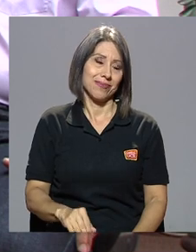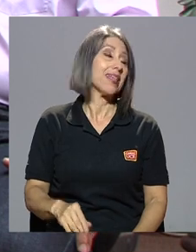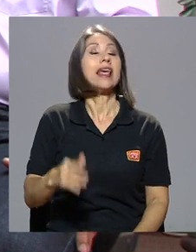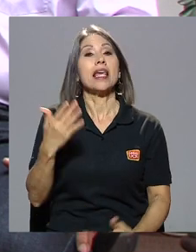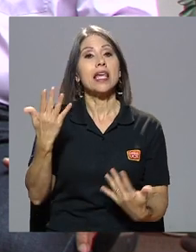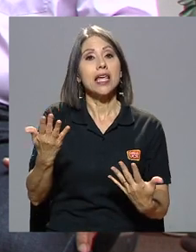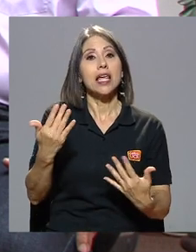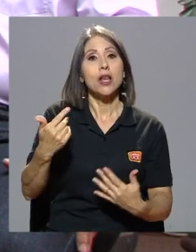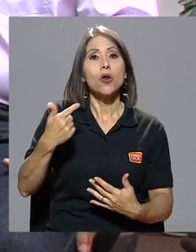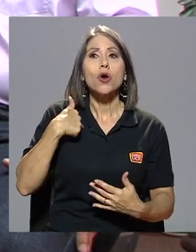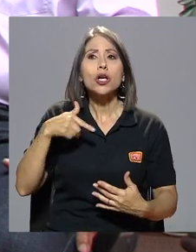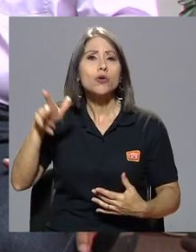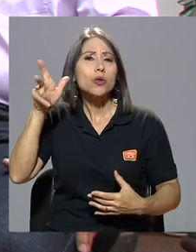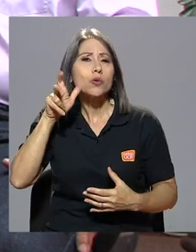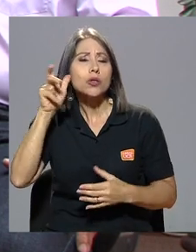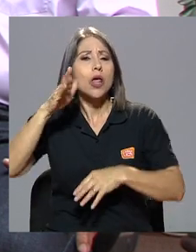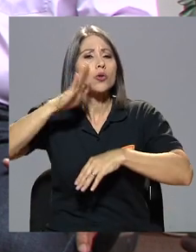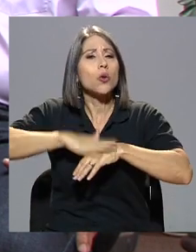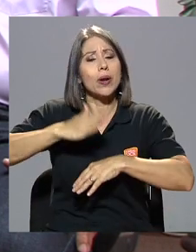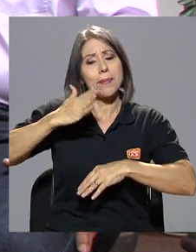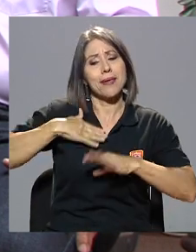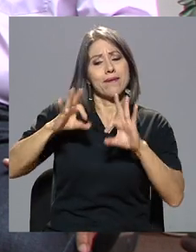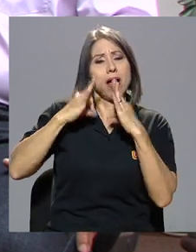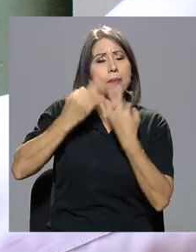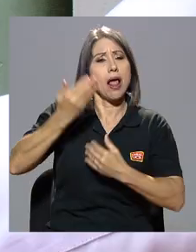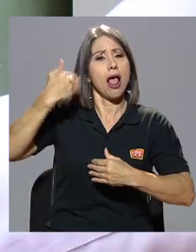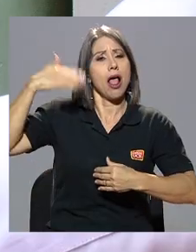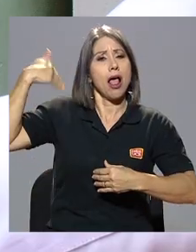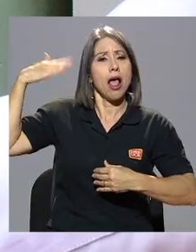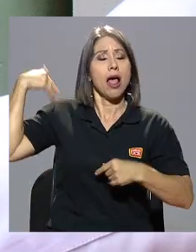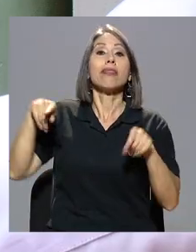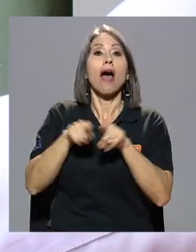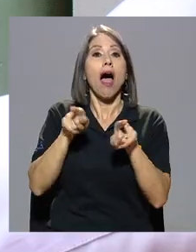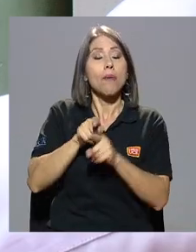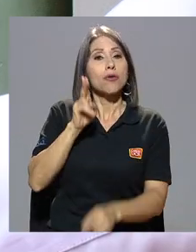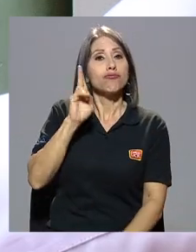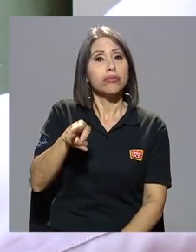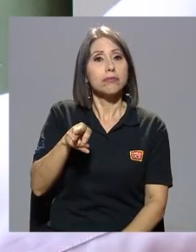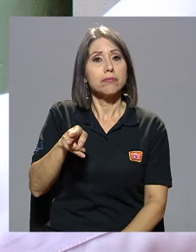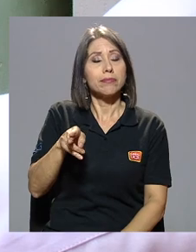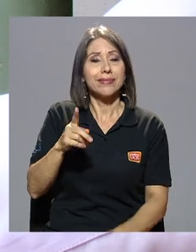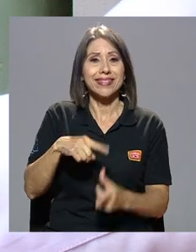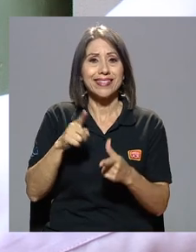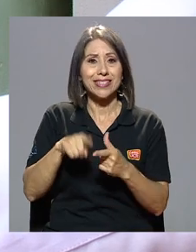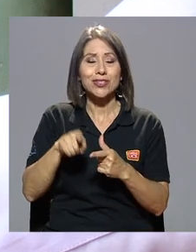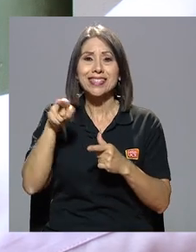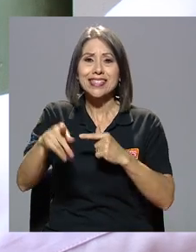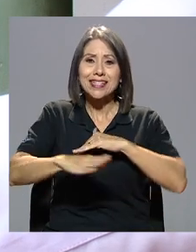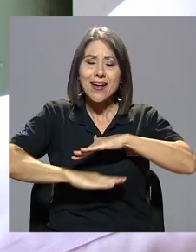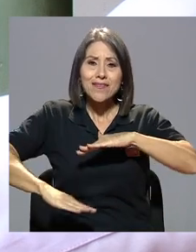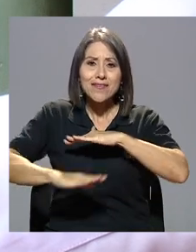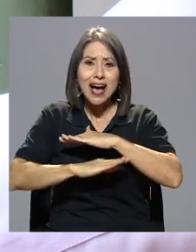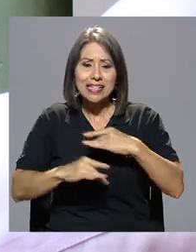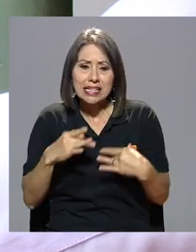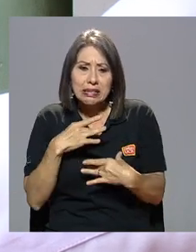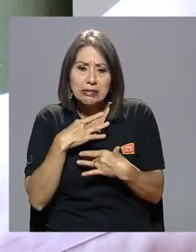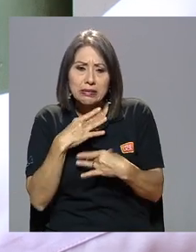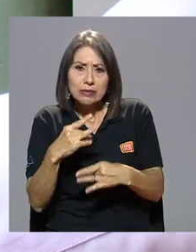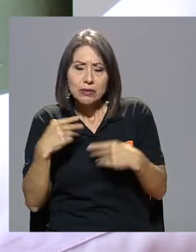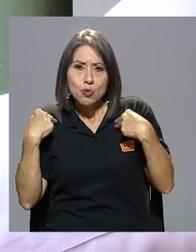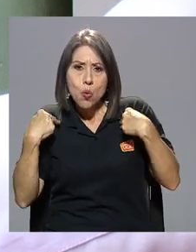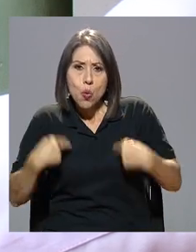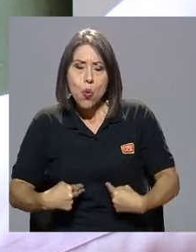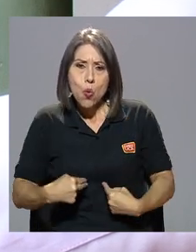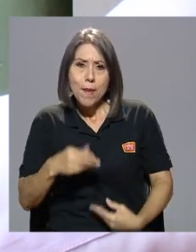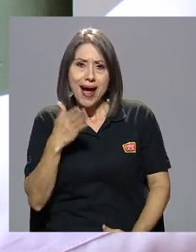los relatos que yo tengo de los ancestros más atrás también eran así. Entonces esa base humanista